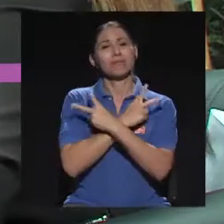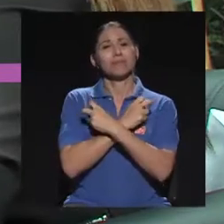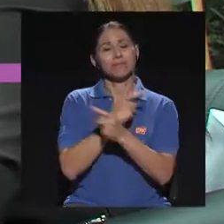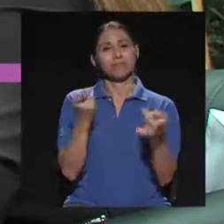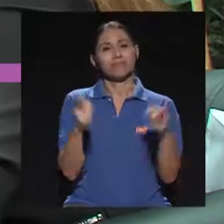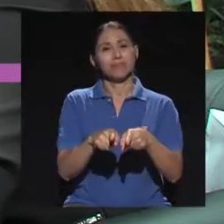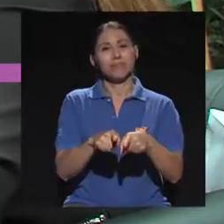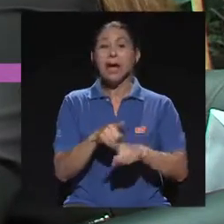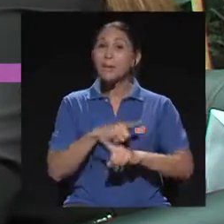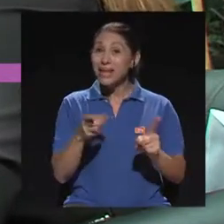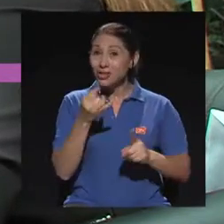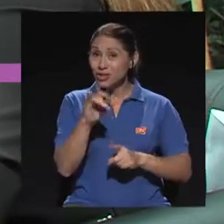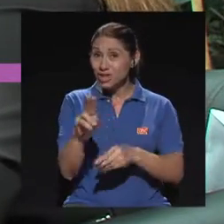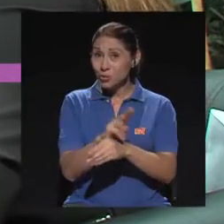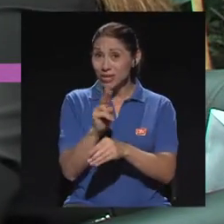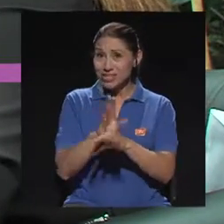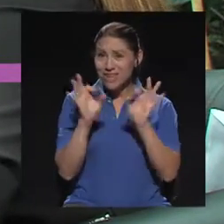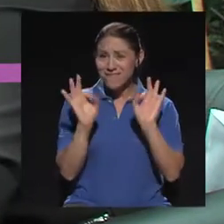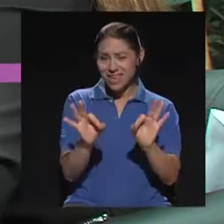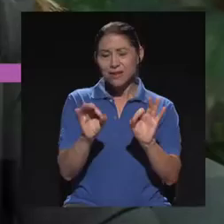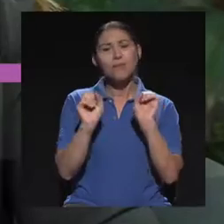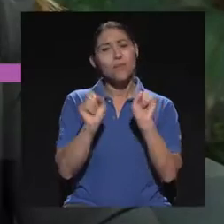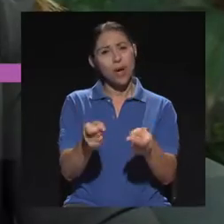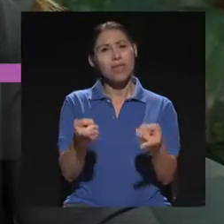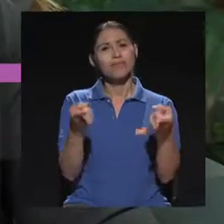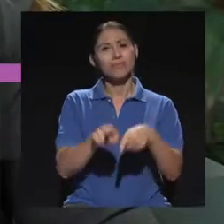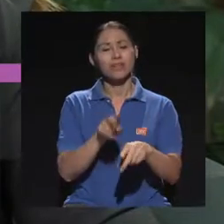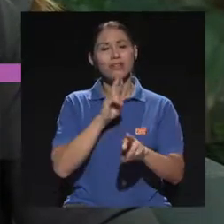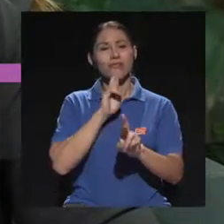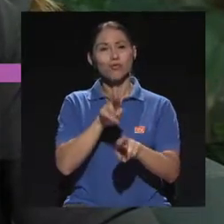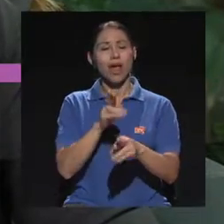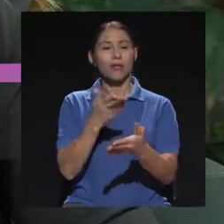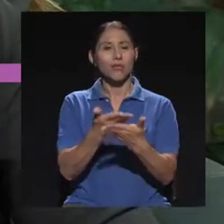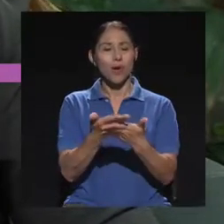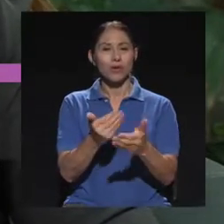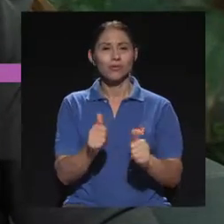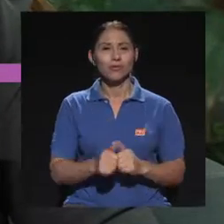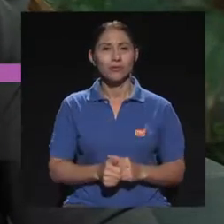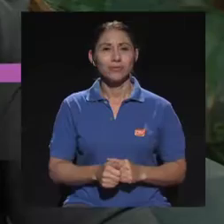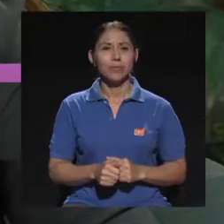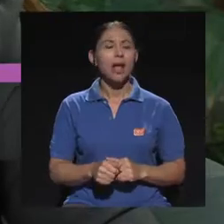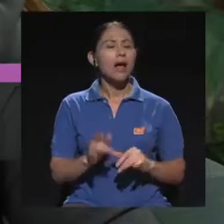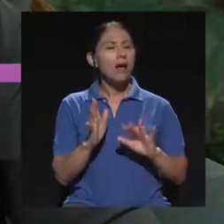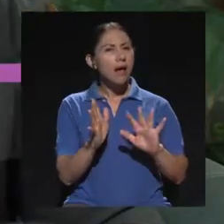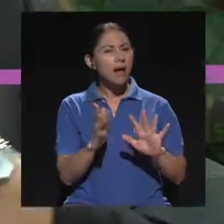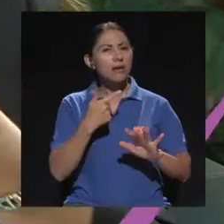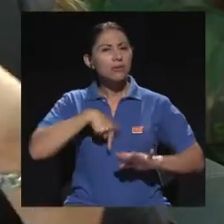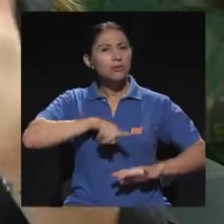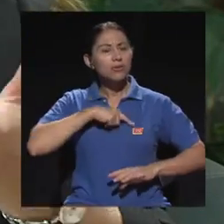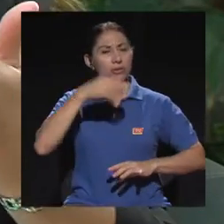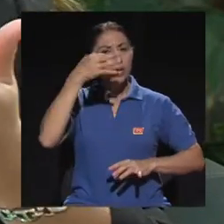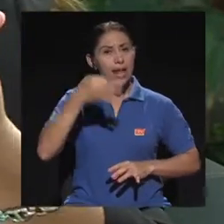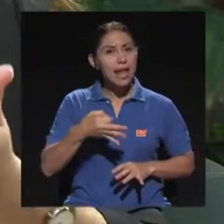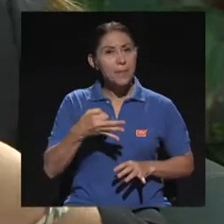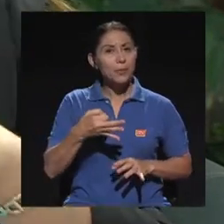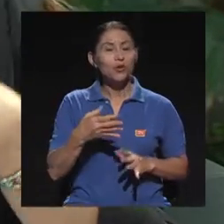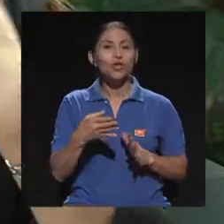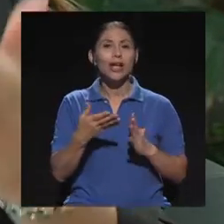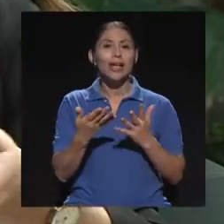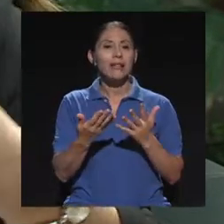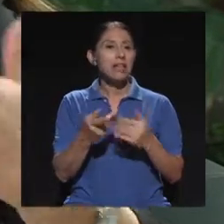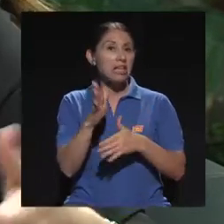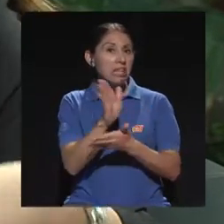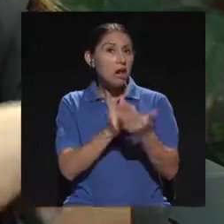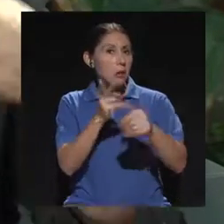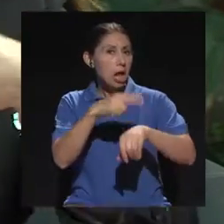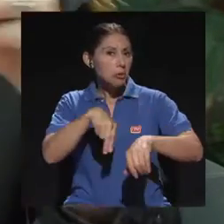las plantas suelen ser muy efectivas. Yo quisiera detenerme también en este punto entonces, Mildred, porque creemos, es la creencia popular de que